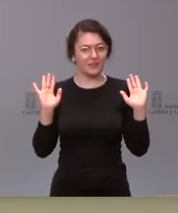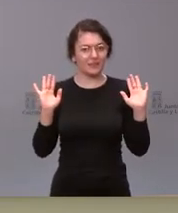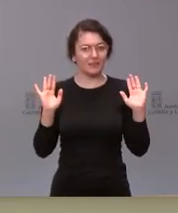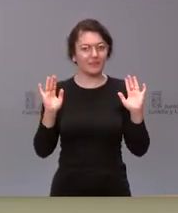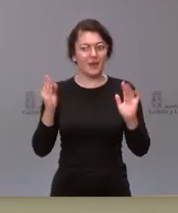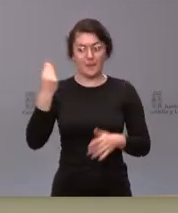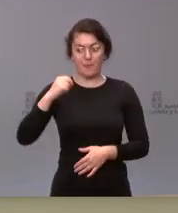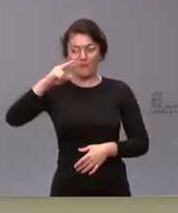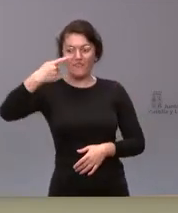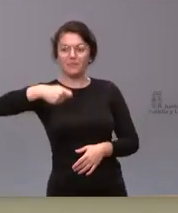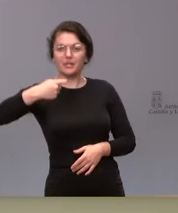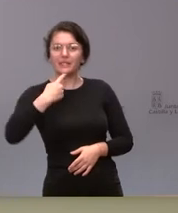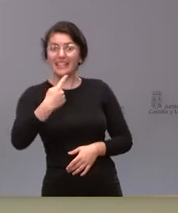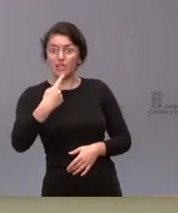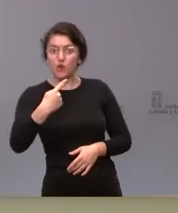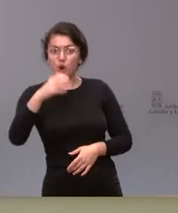al vicepresidente?